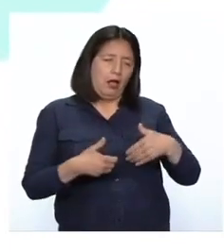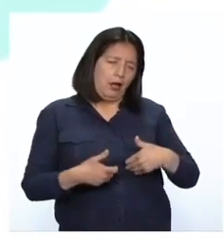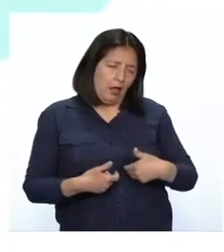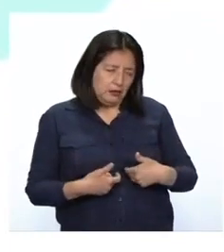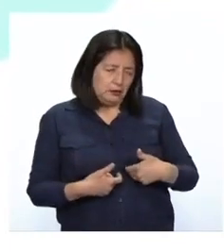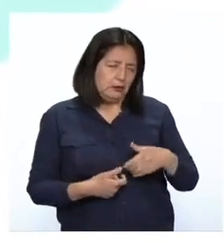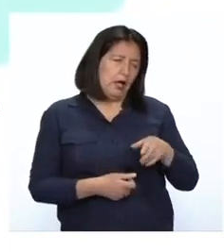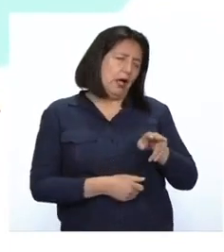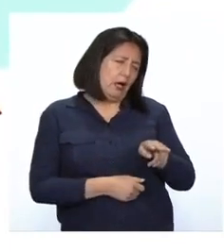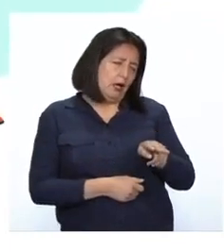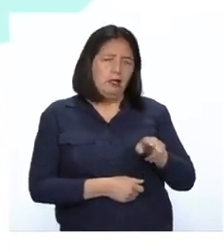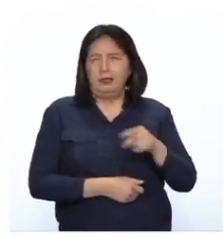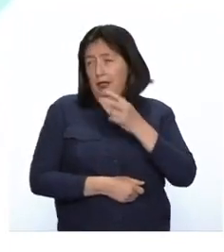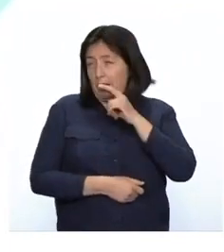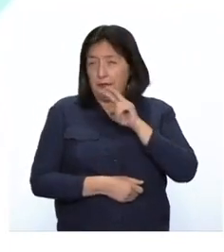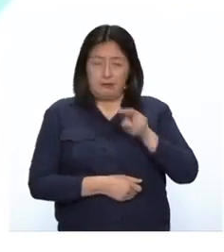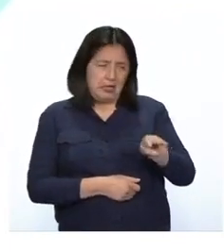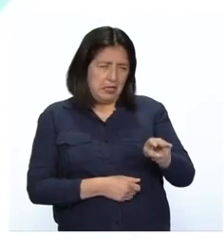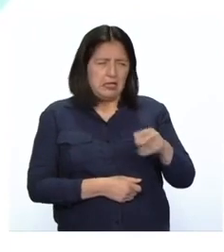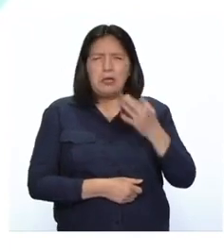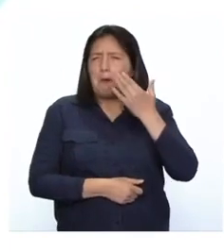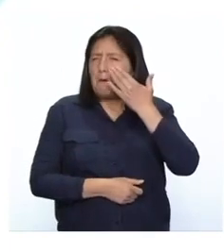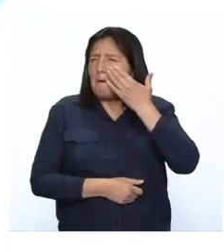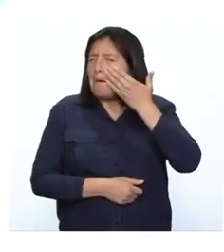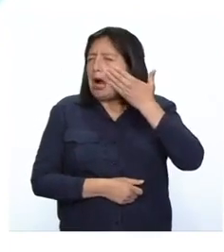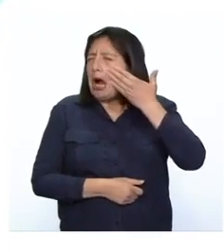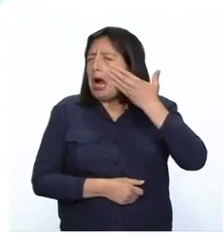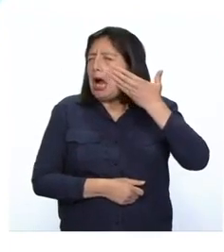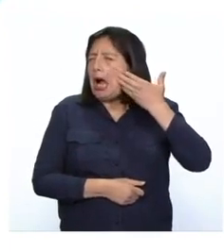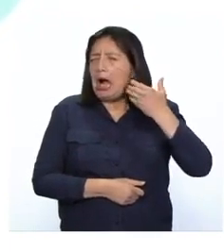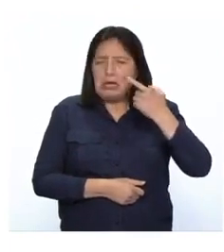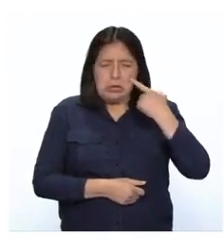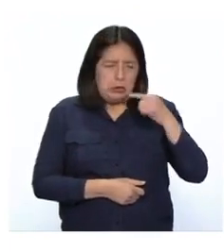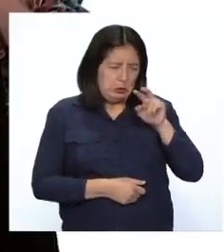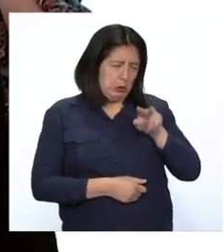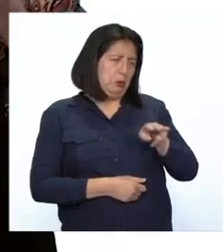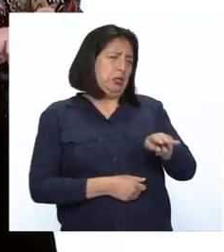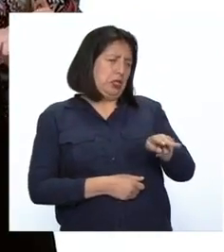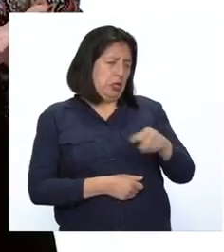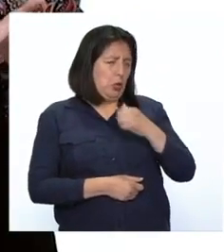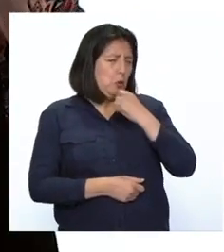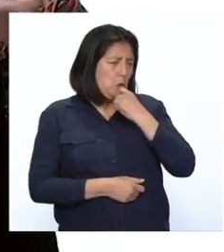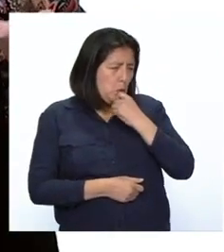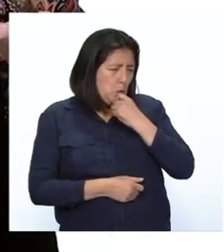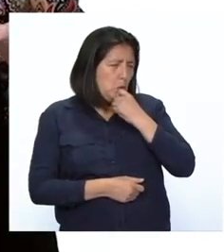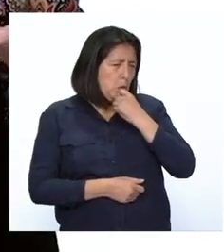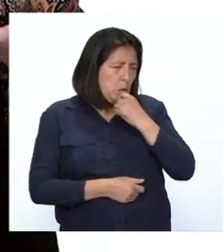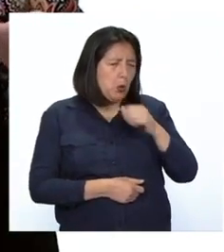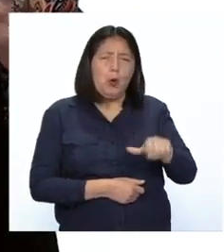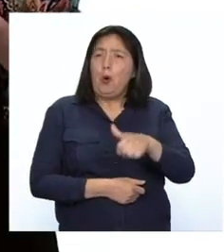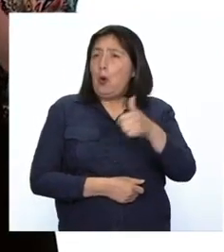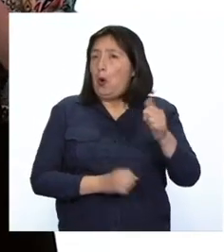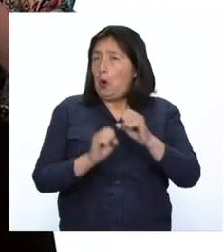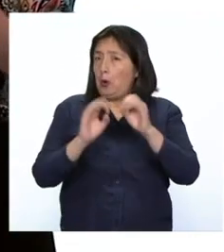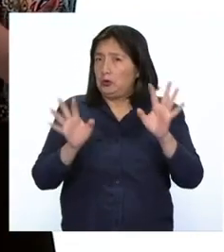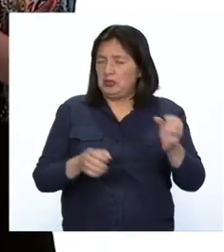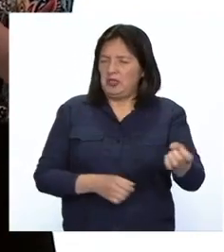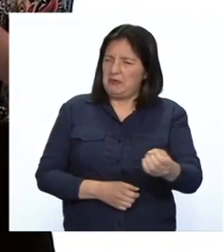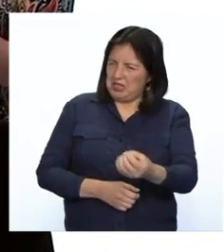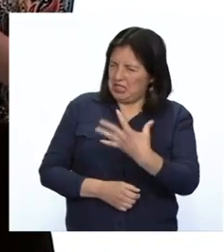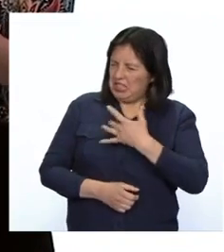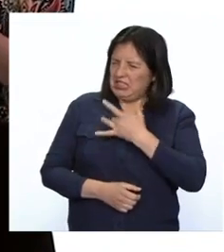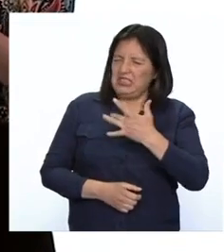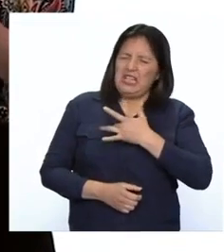débil. A veces también veía que su piel se ponía muy pálida. Otros días, ella me mencionaba que sentía